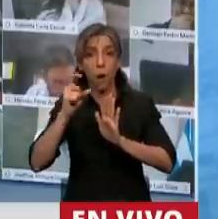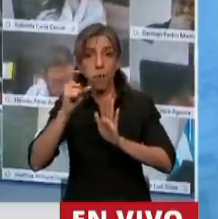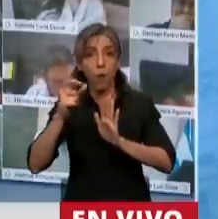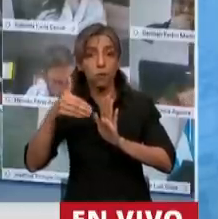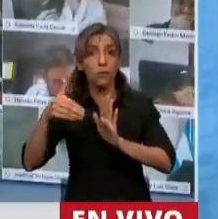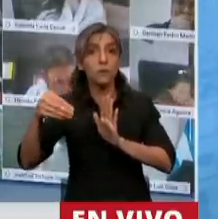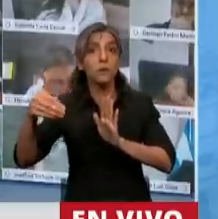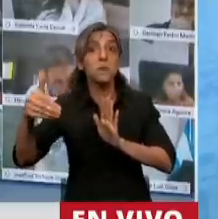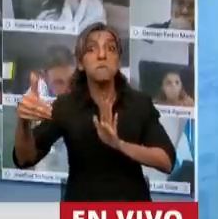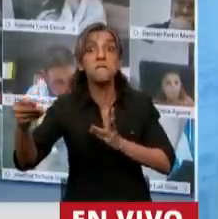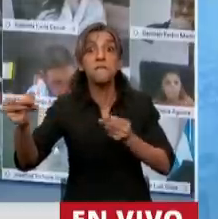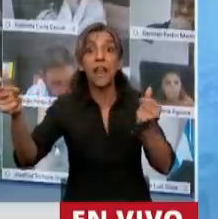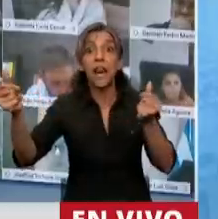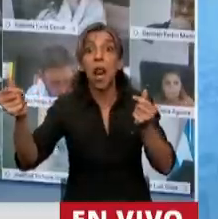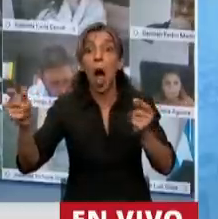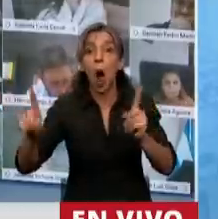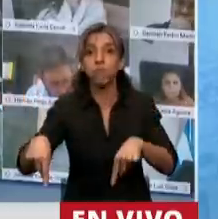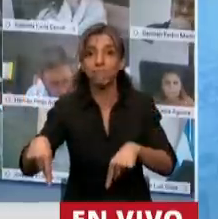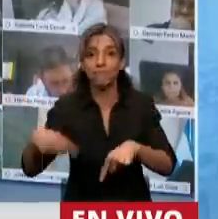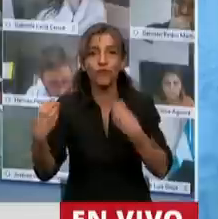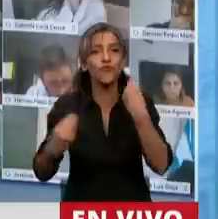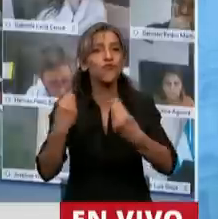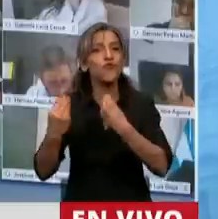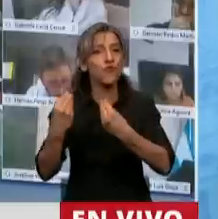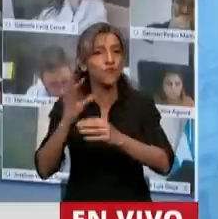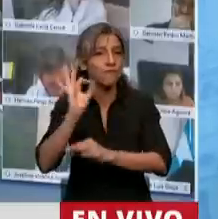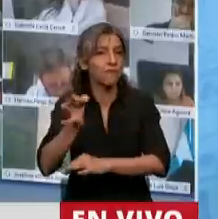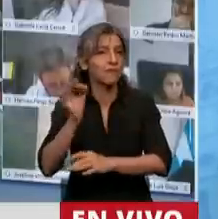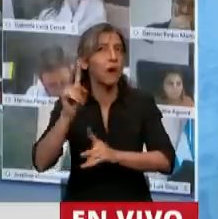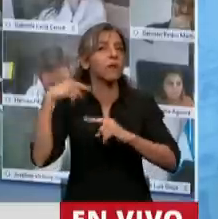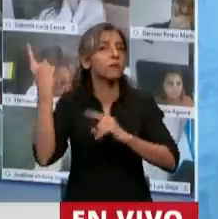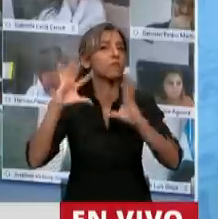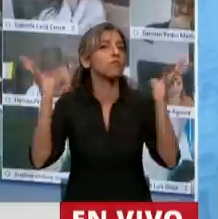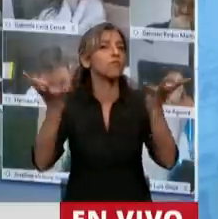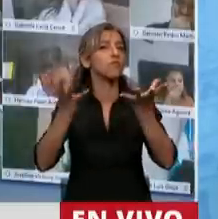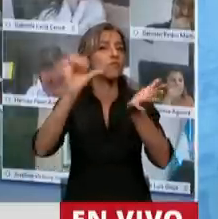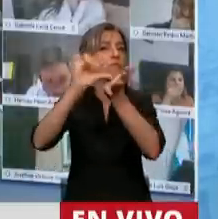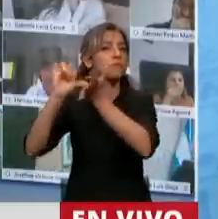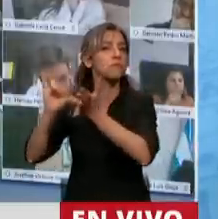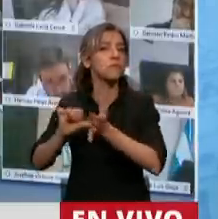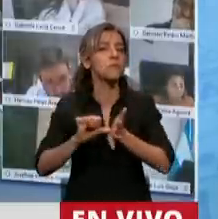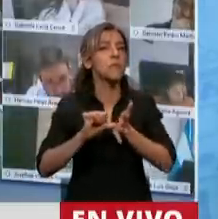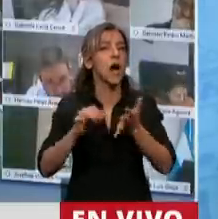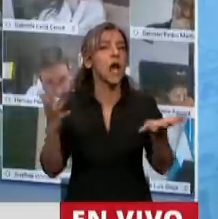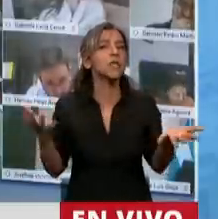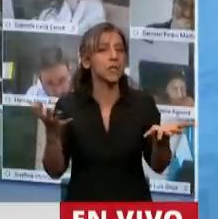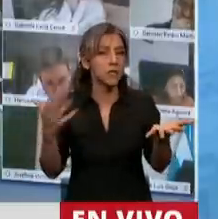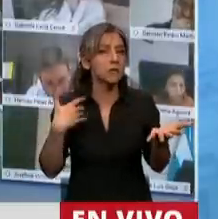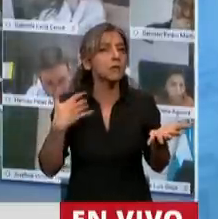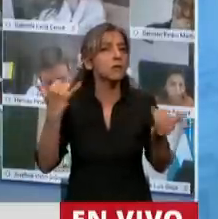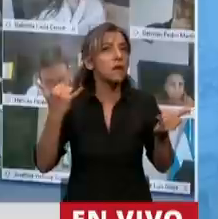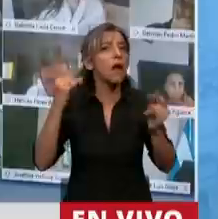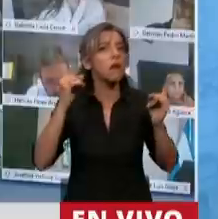países no se producen de un momento a otro, llevan tiempo. Hace 20 años los